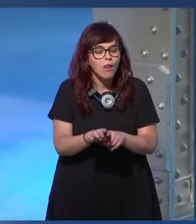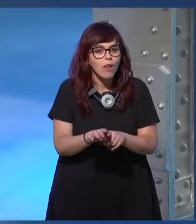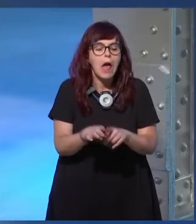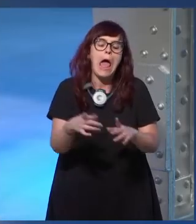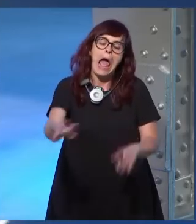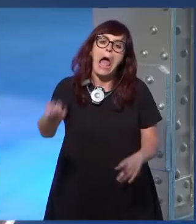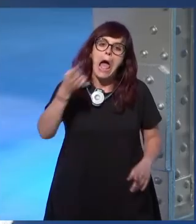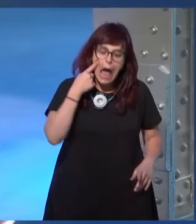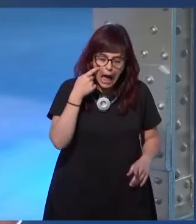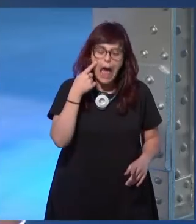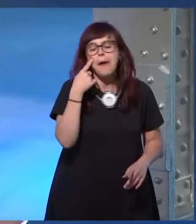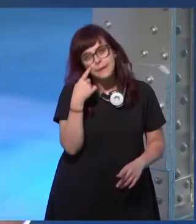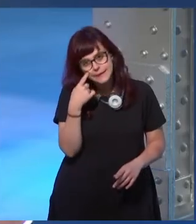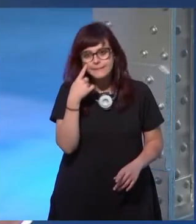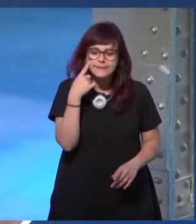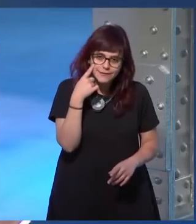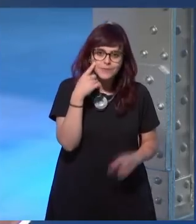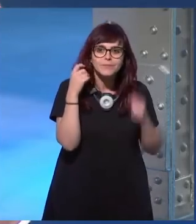a ver os doy un ejemplo